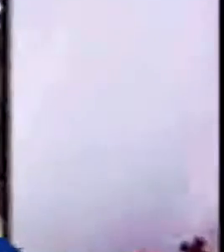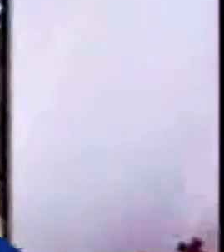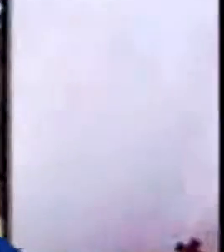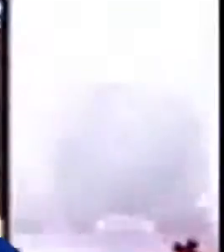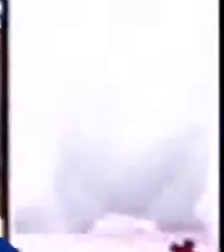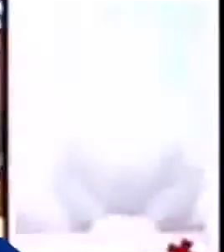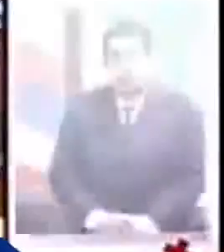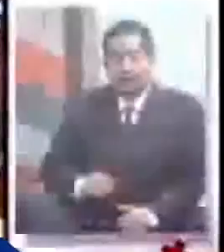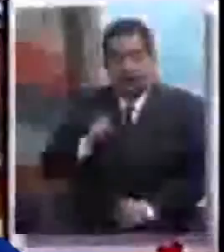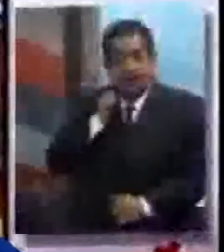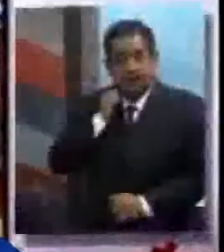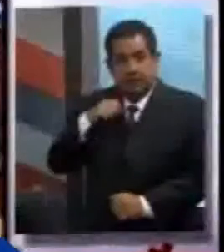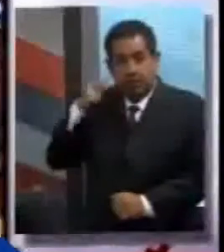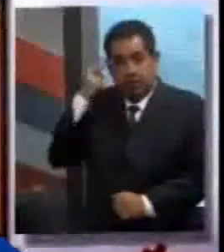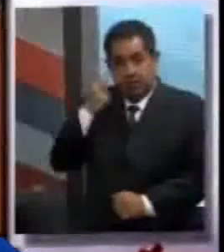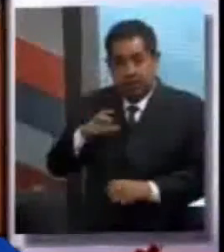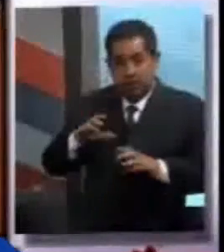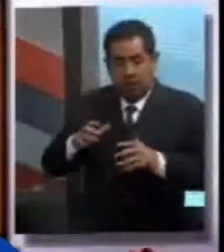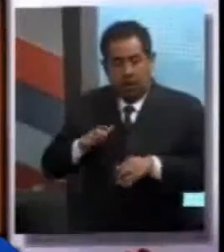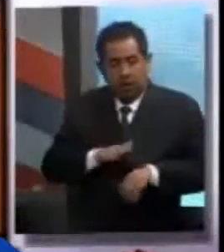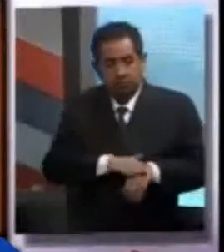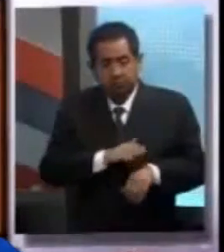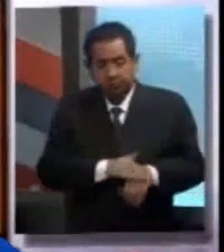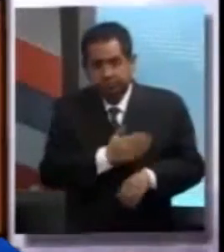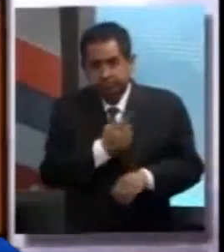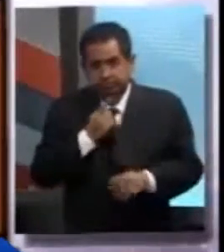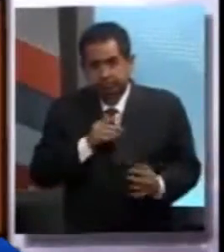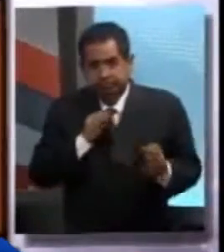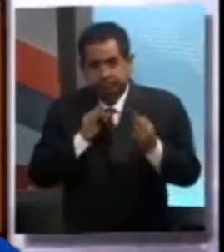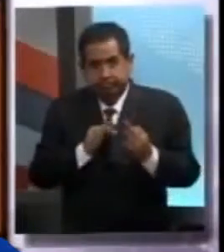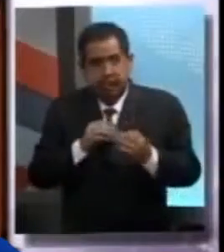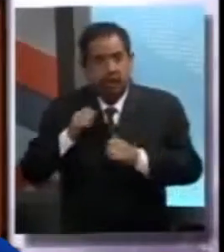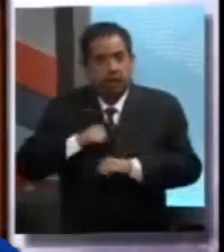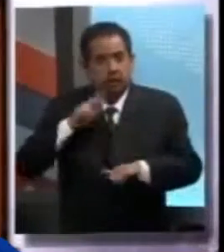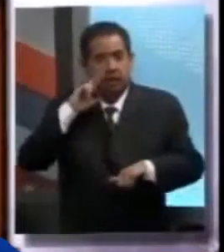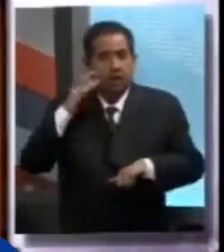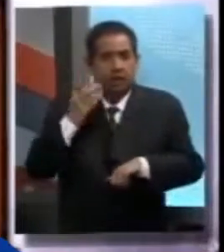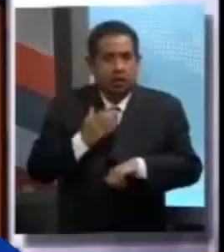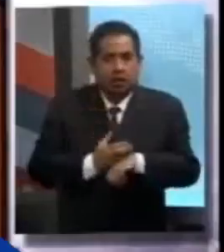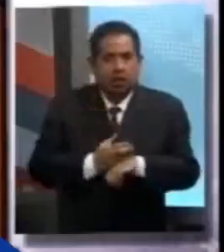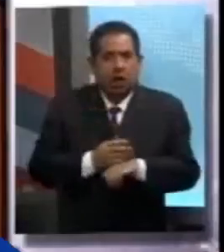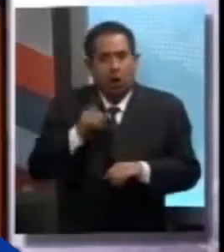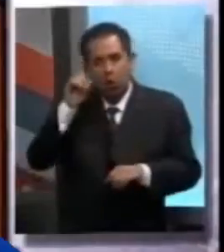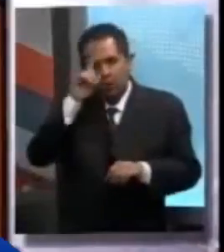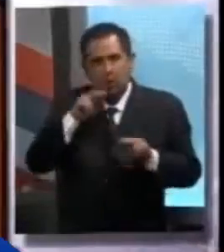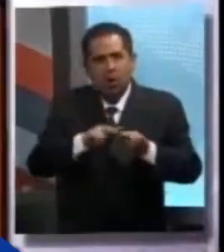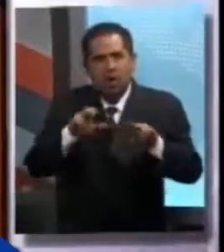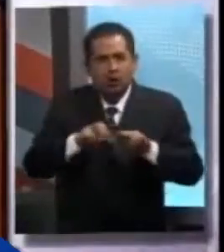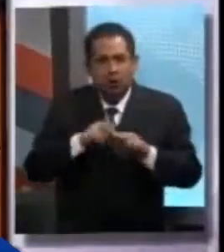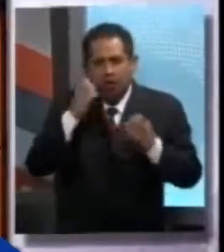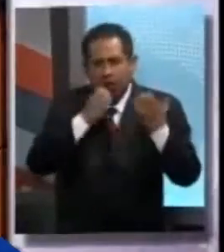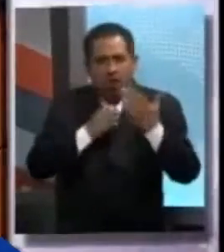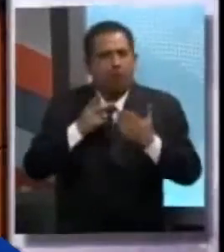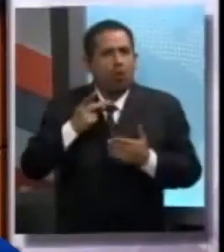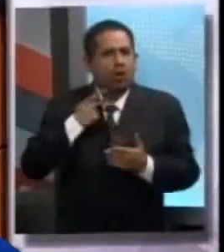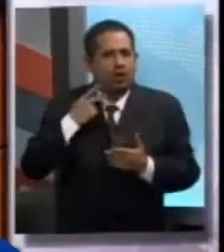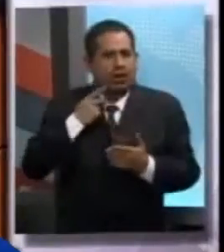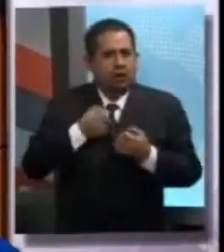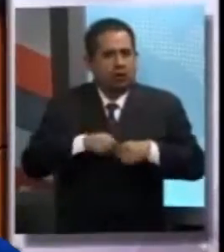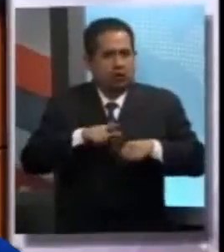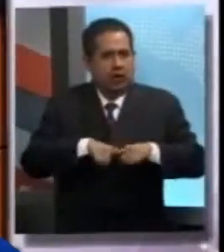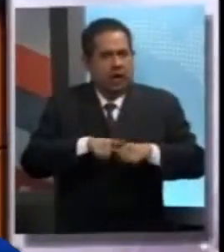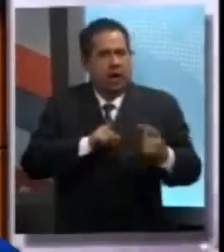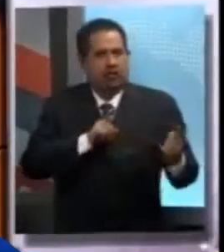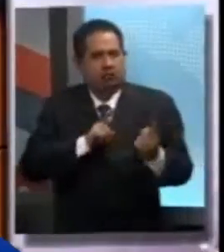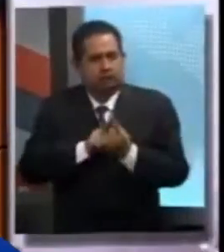El Senado de la República solicitó la comparecencia del titular del Consejo Nacional de Evaluación de la Política Social